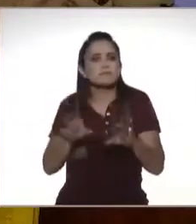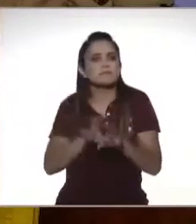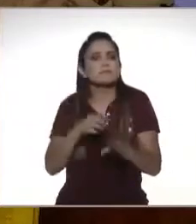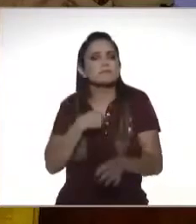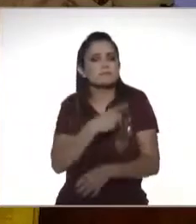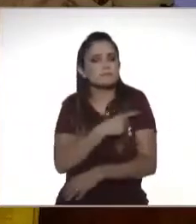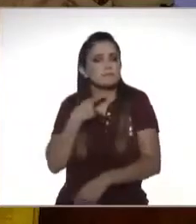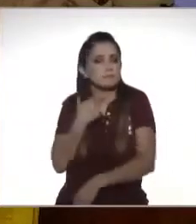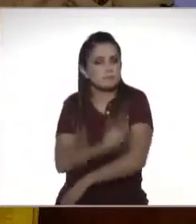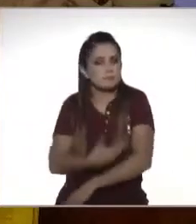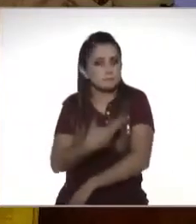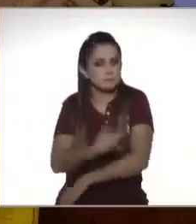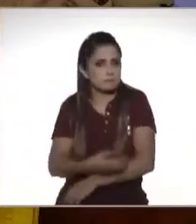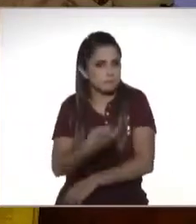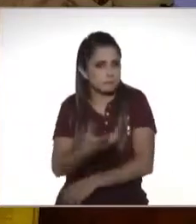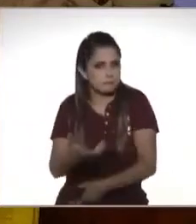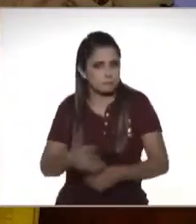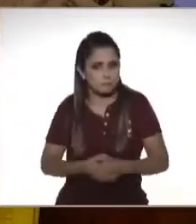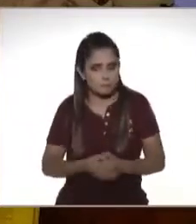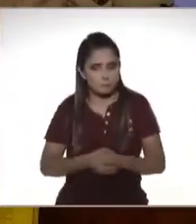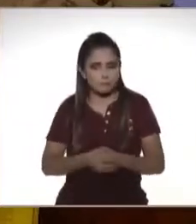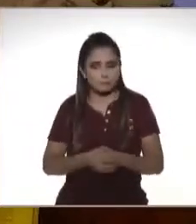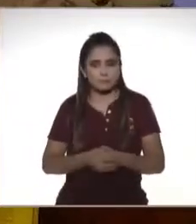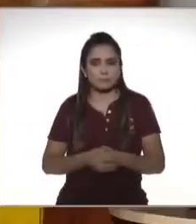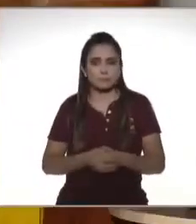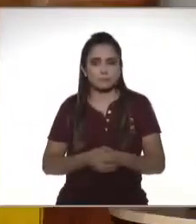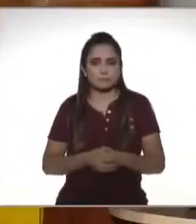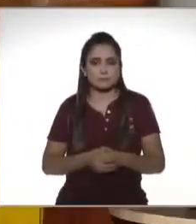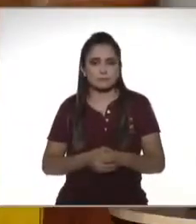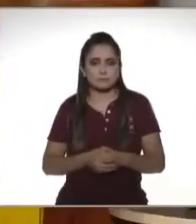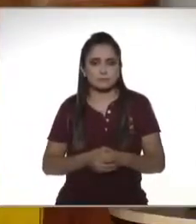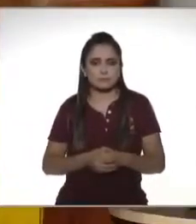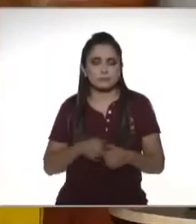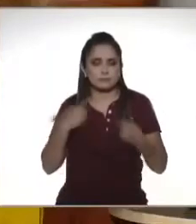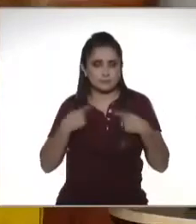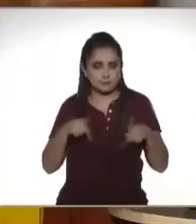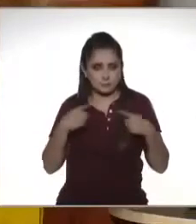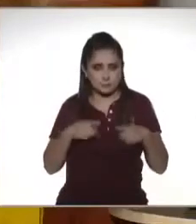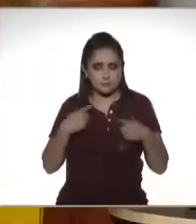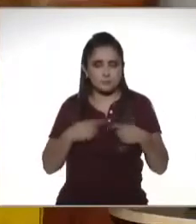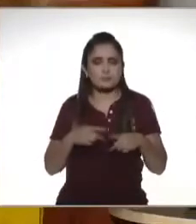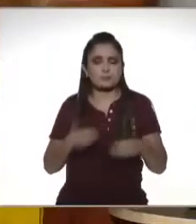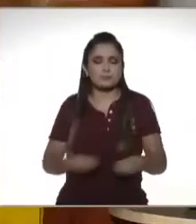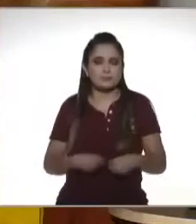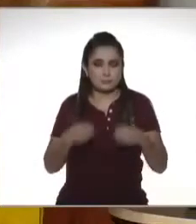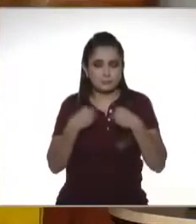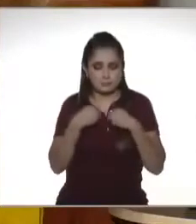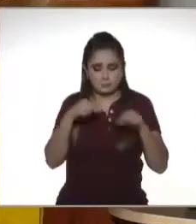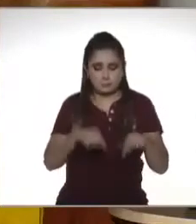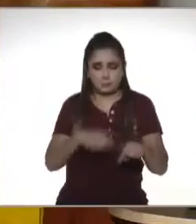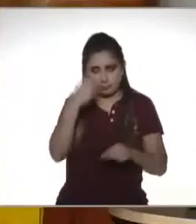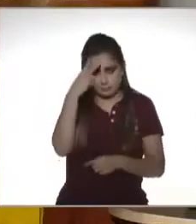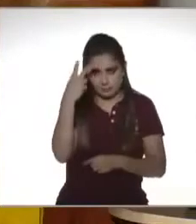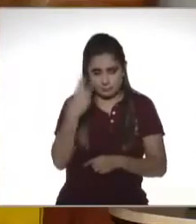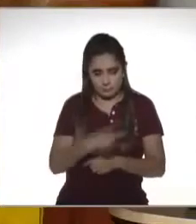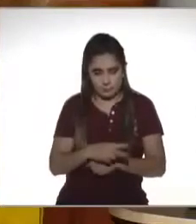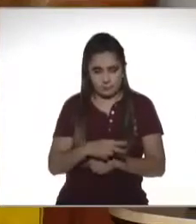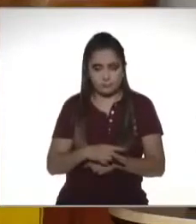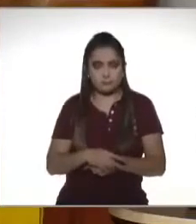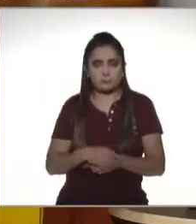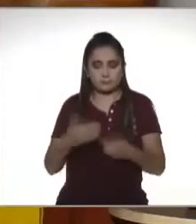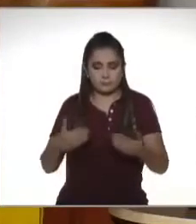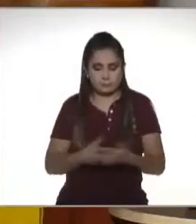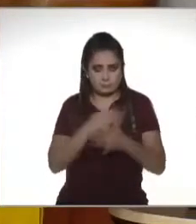de actuar en ese sentido? Bueno pues una persona física residente en México una persona física por ser